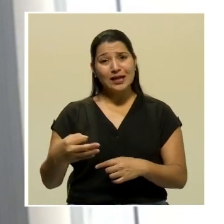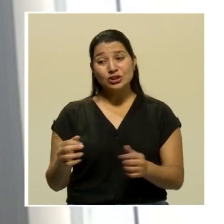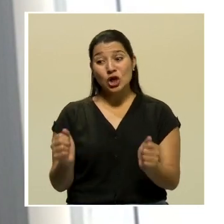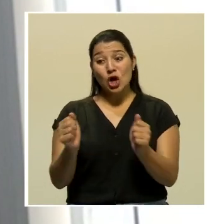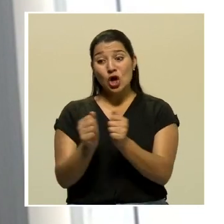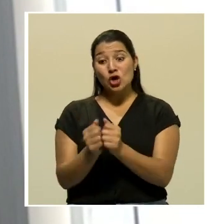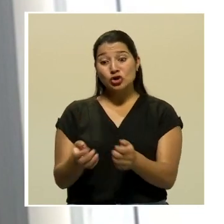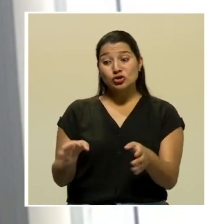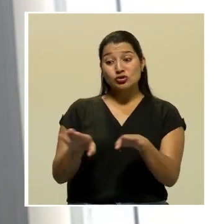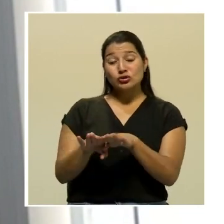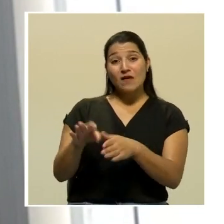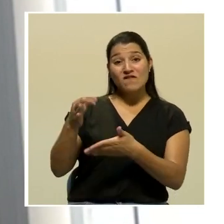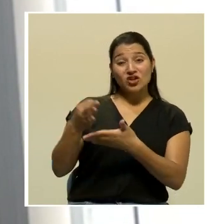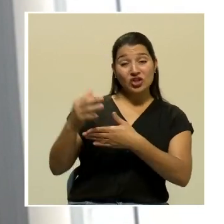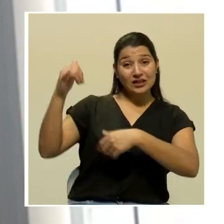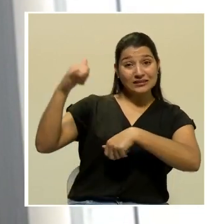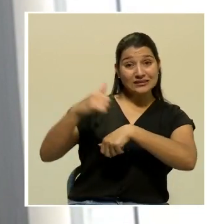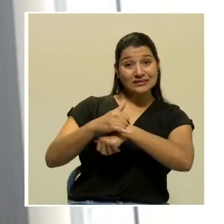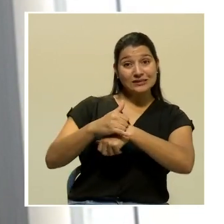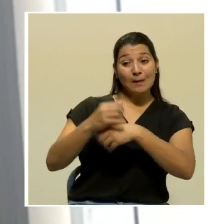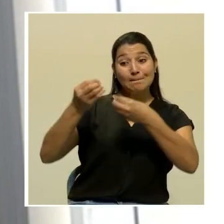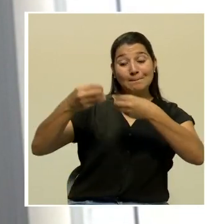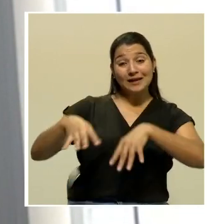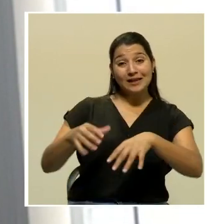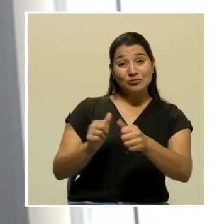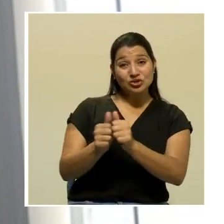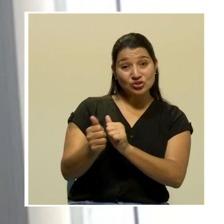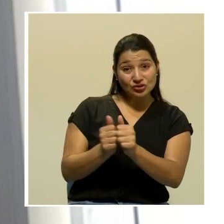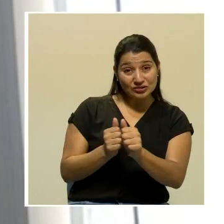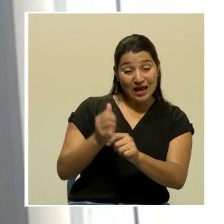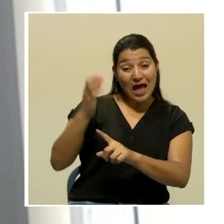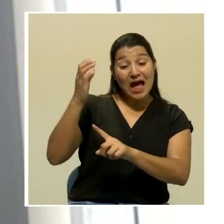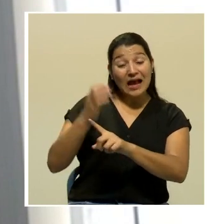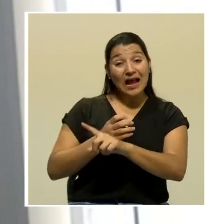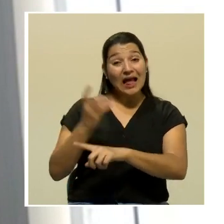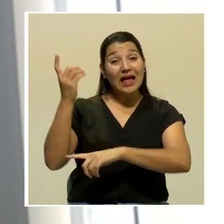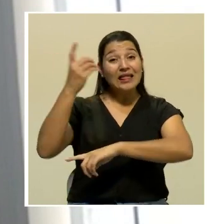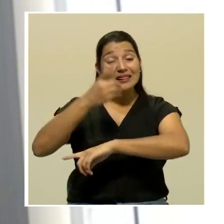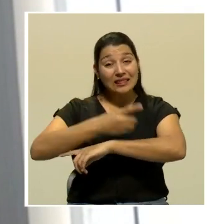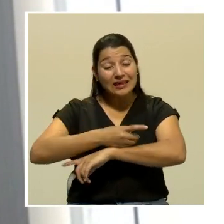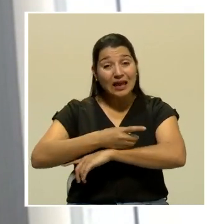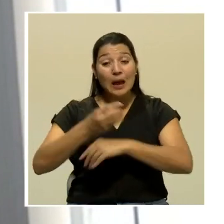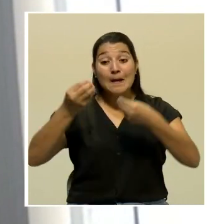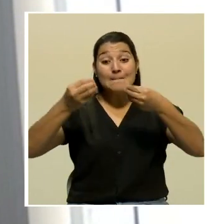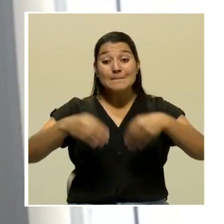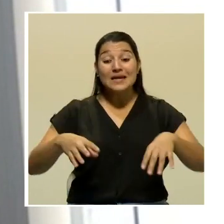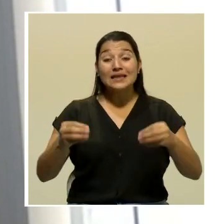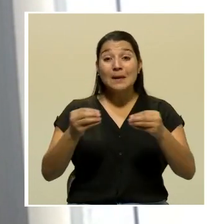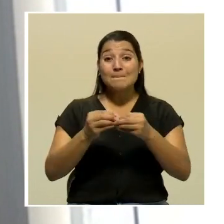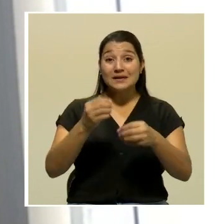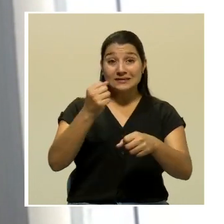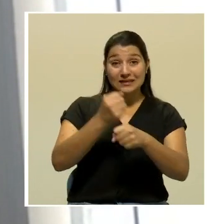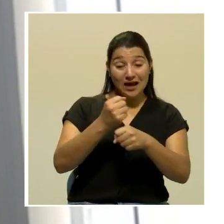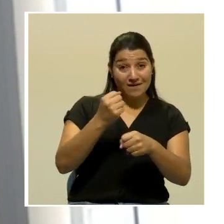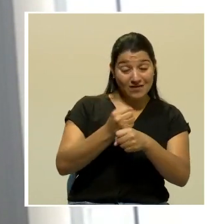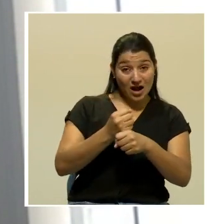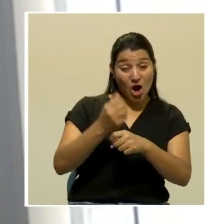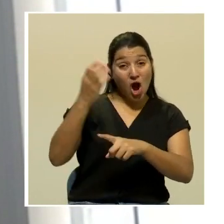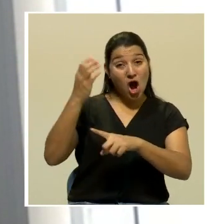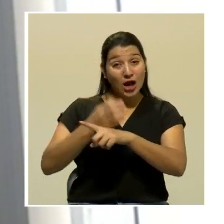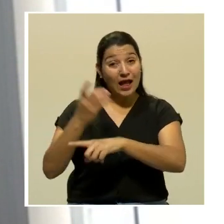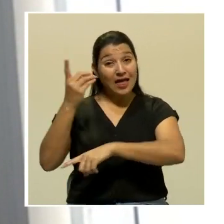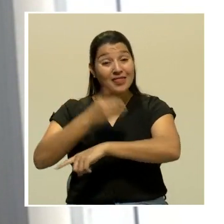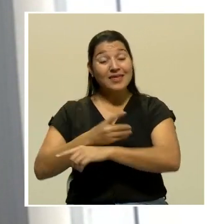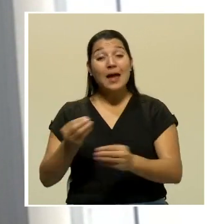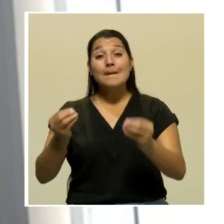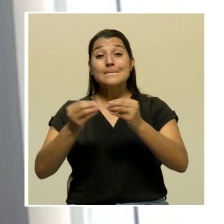aéreas cerradas, perdemos competitividad. Cada día que pasa se pierden más empleos. Cada día que pasa va a ser